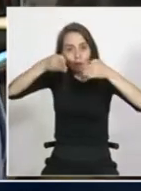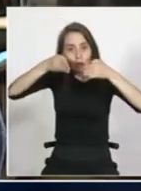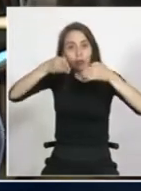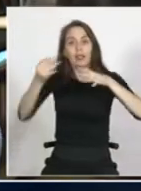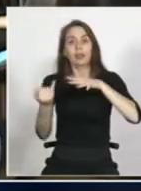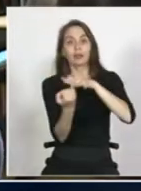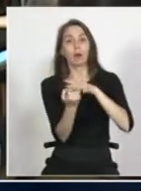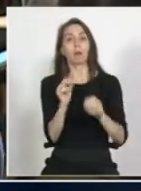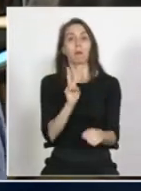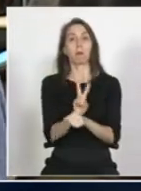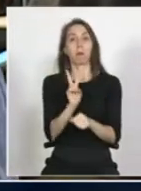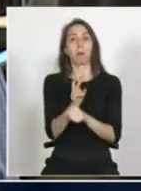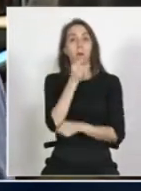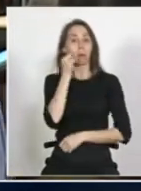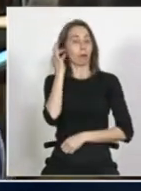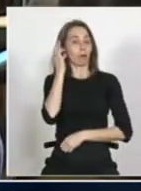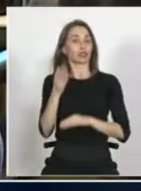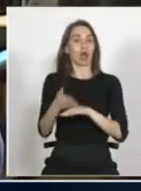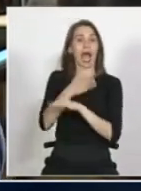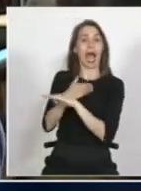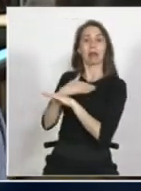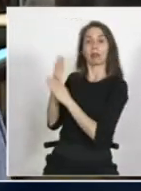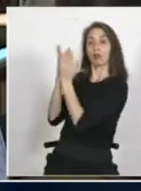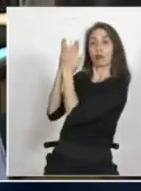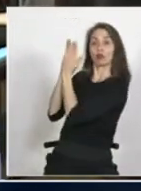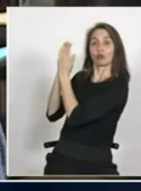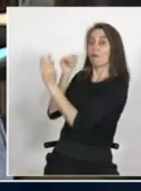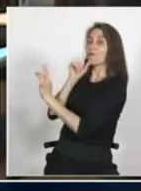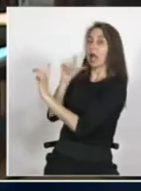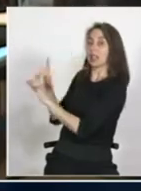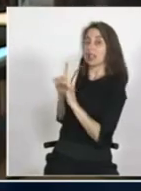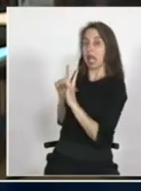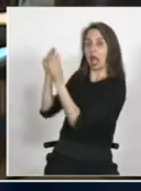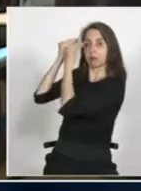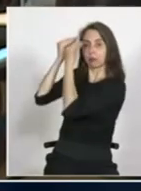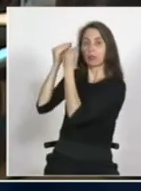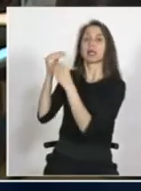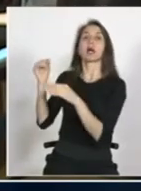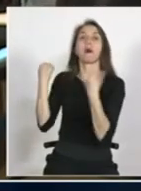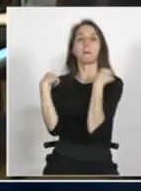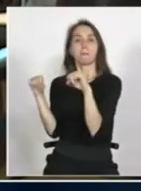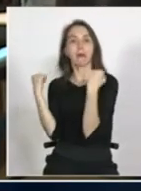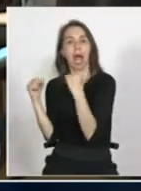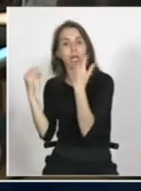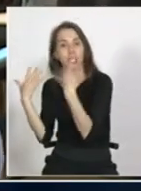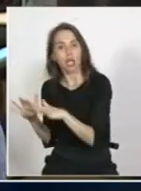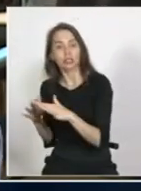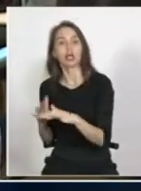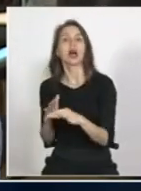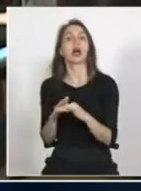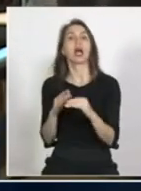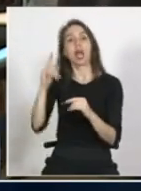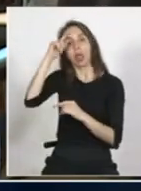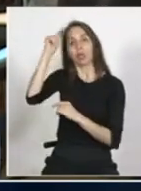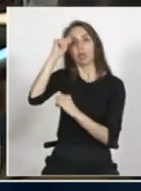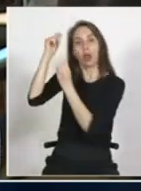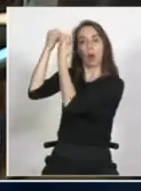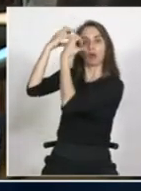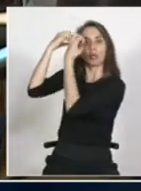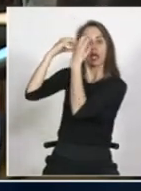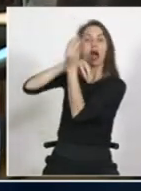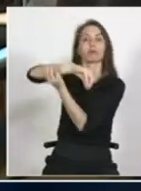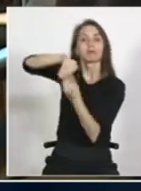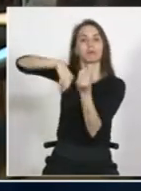profesor y la profesora debiesen estar formados formados me refiero con práctica formado con teoría y todo eso mezclado